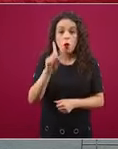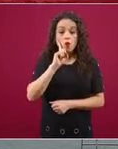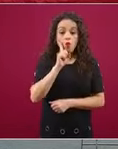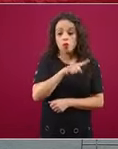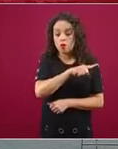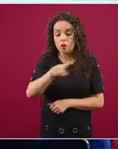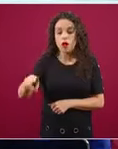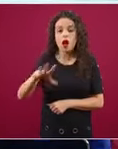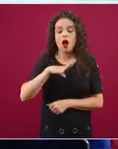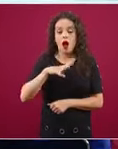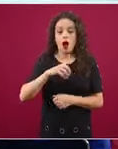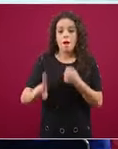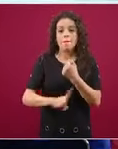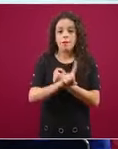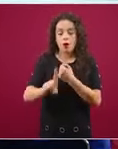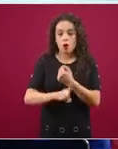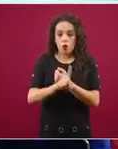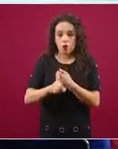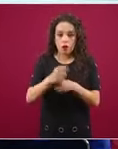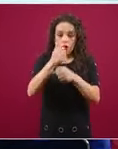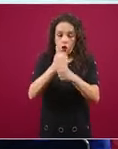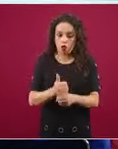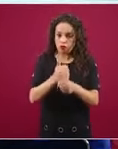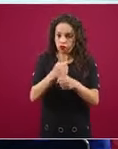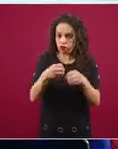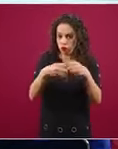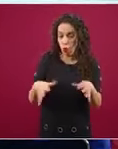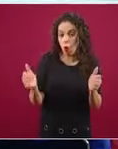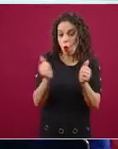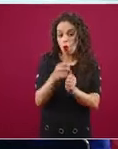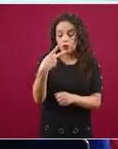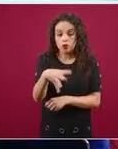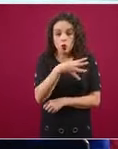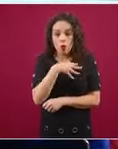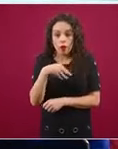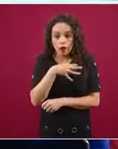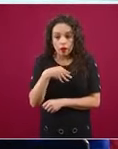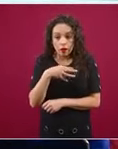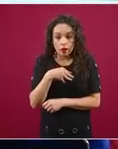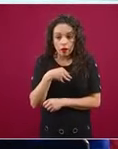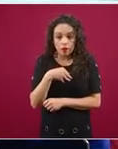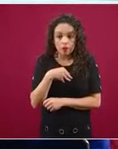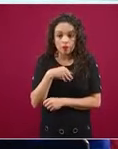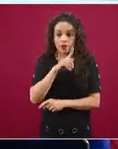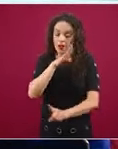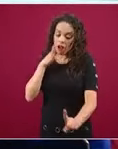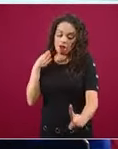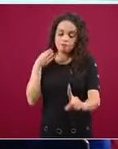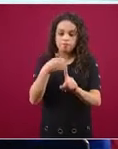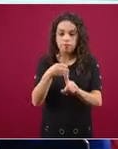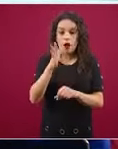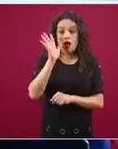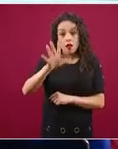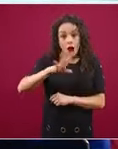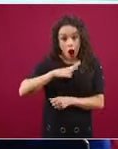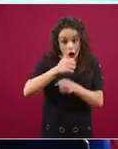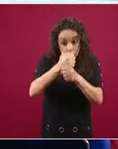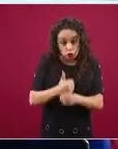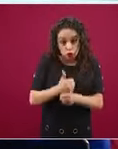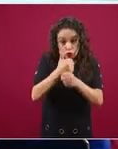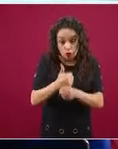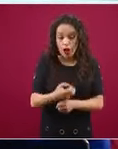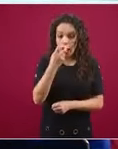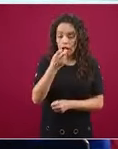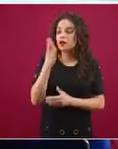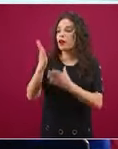violencia con sus hijos, hijas, directamente quienes ya sufren violencia, que acuden a nuestros centros